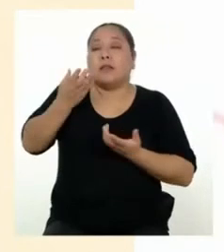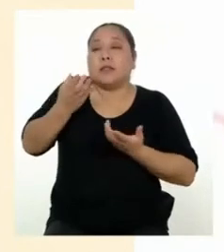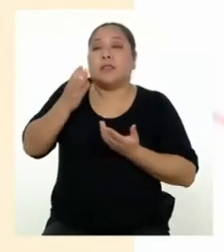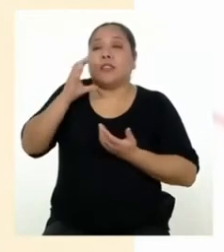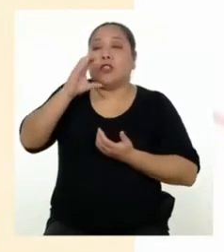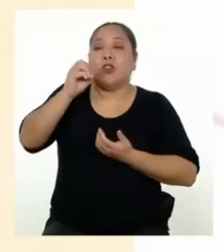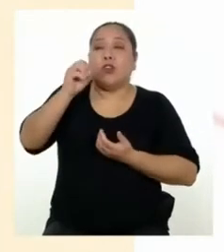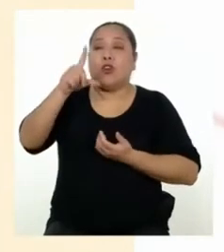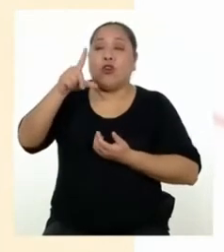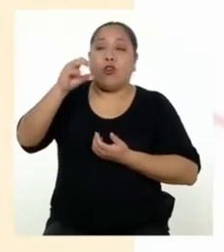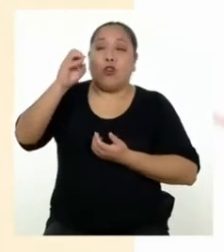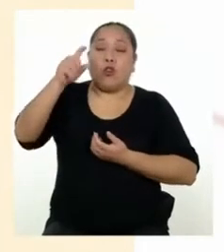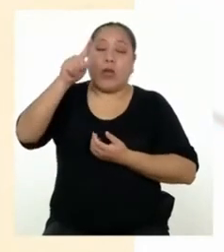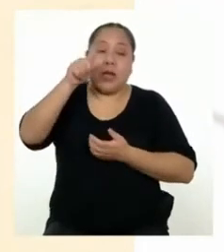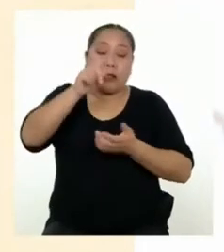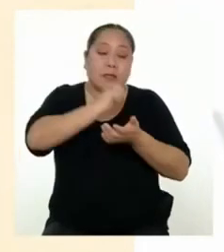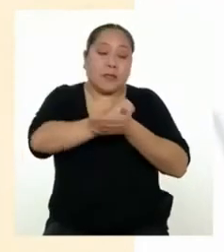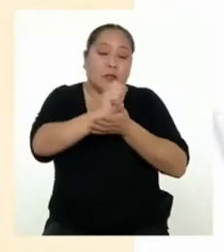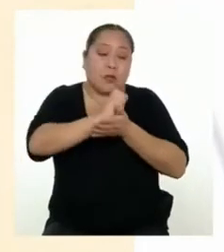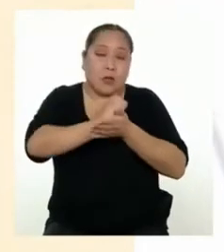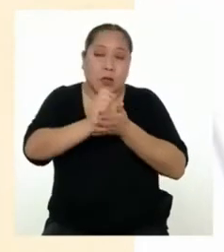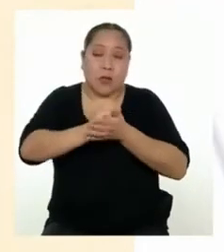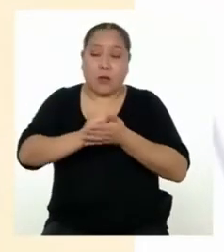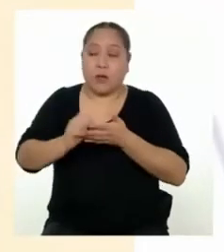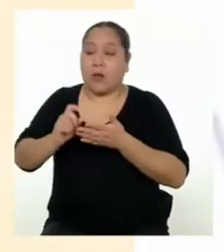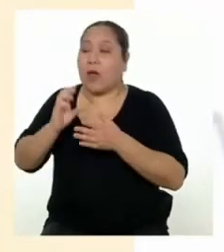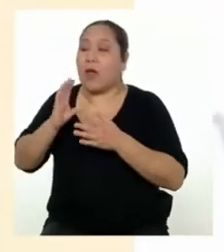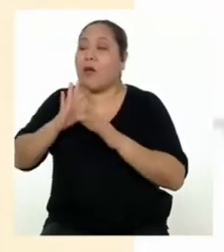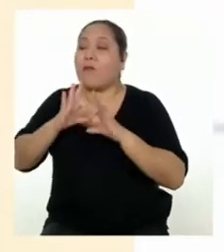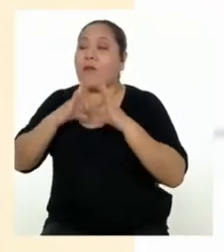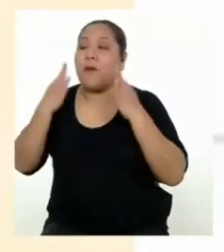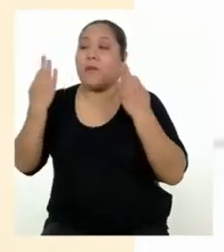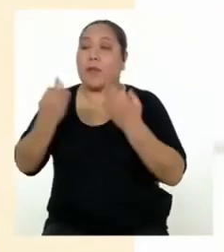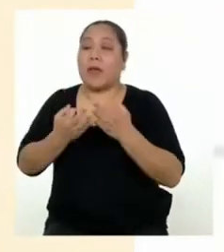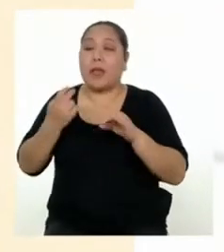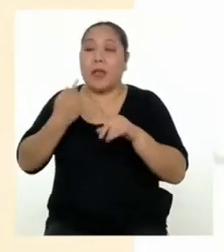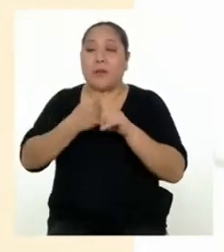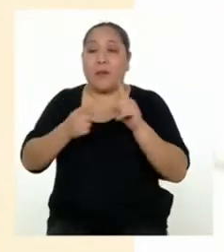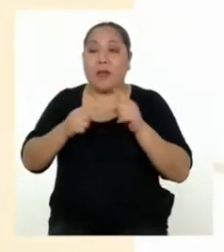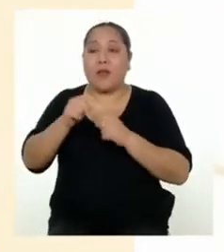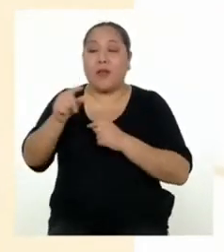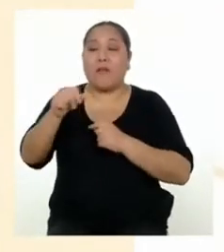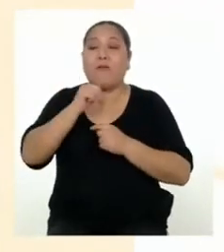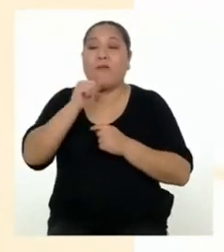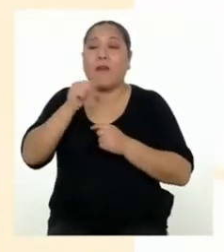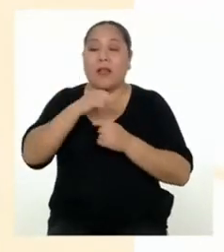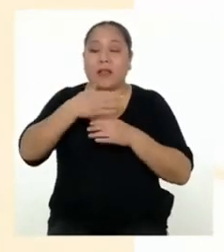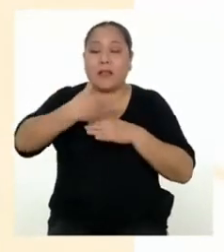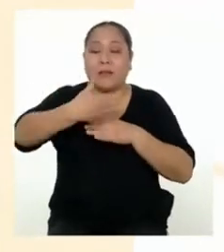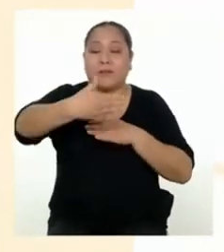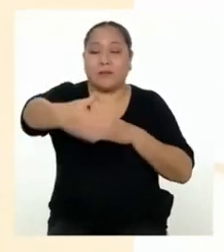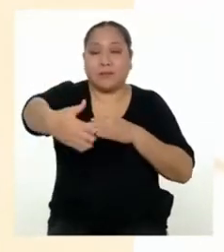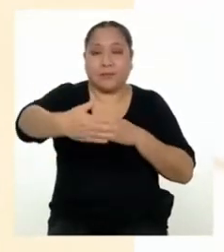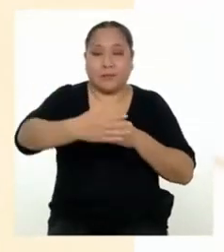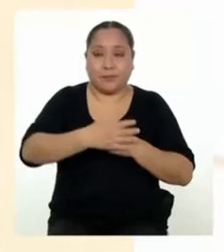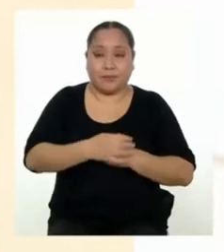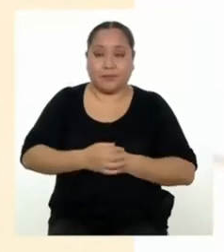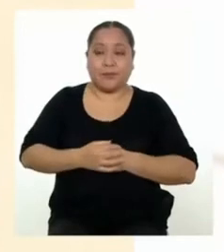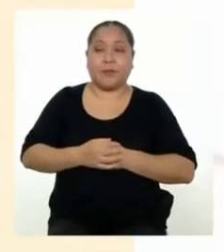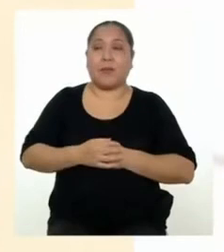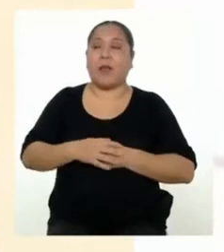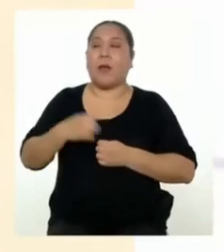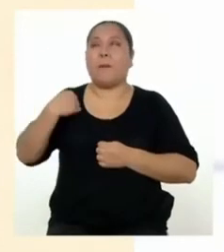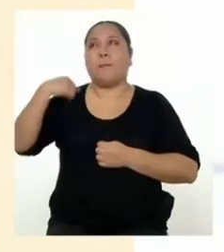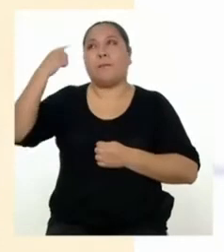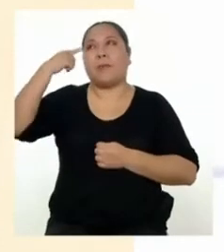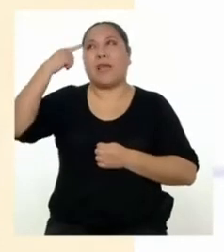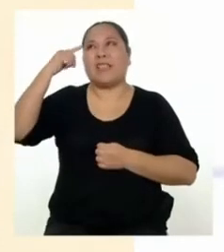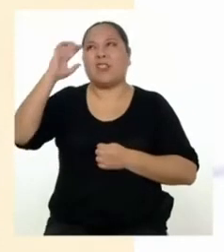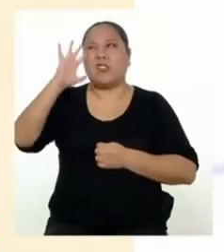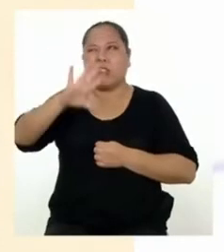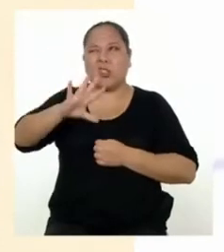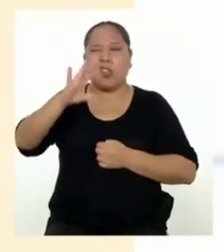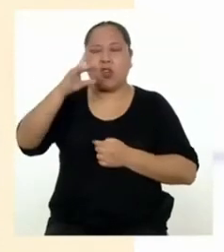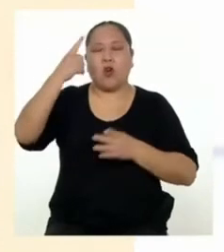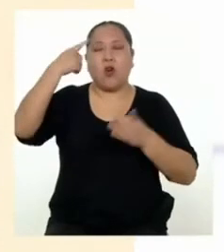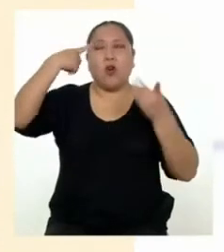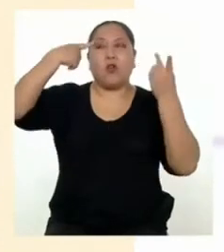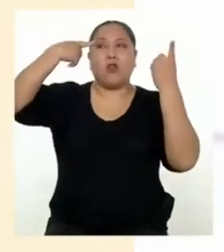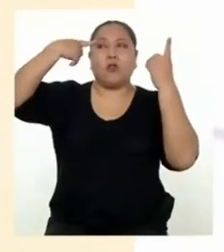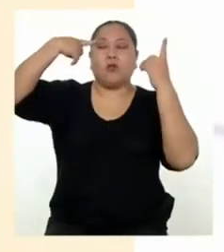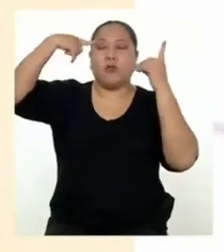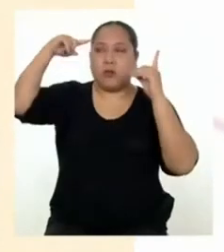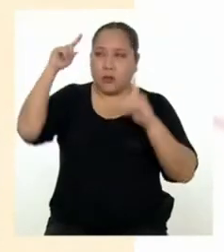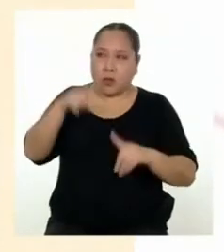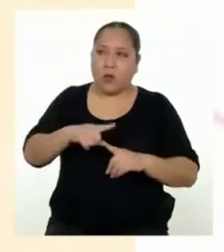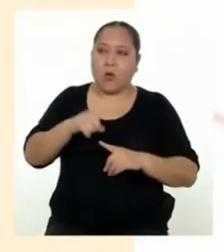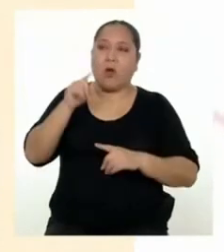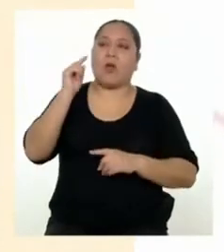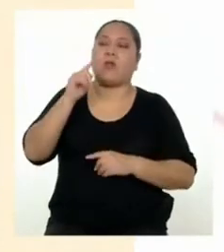indicado si es que estás inscribiéndole a tu familia. Ahora solo nos falta determinar la extensión de los acuerdos. Creo que cinco acuerdos sería lo adecuado, ¿no?